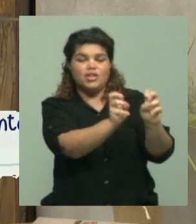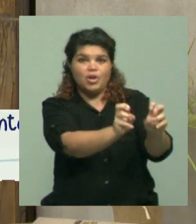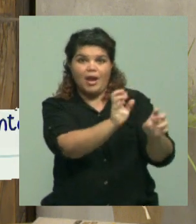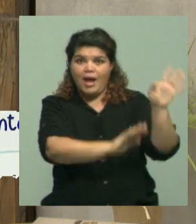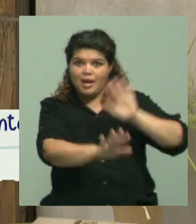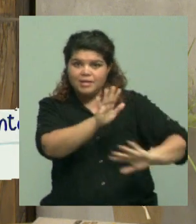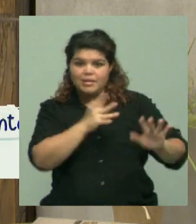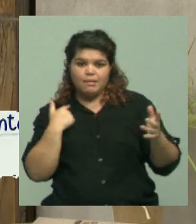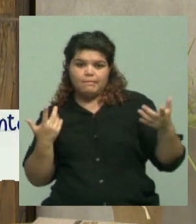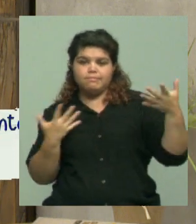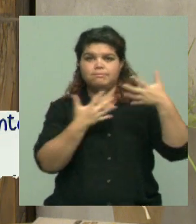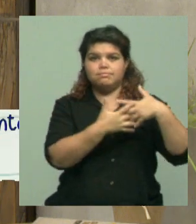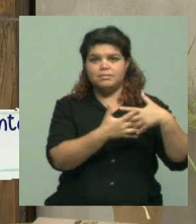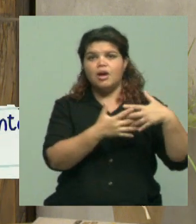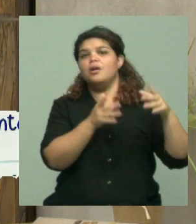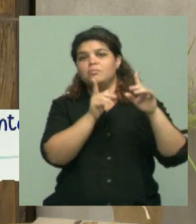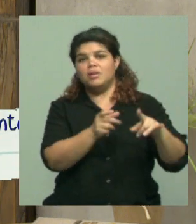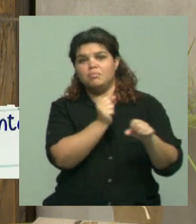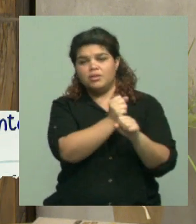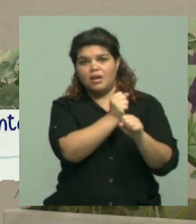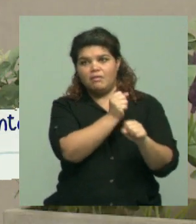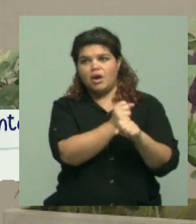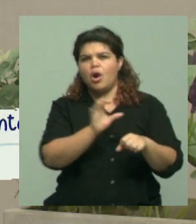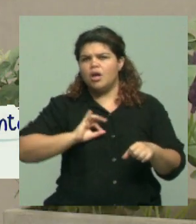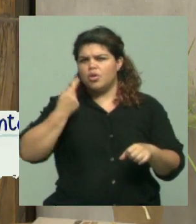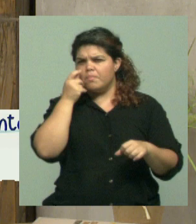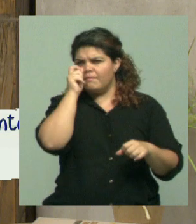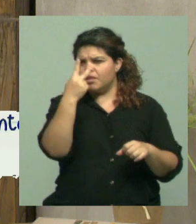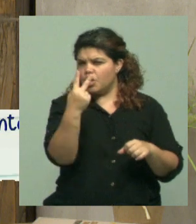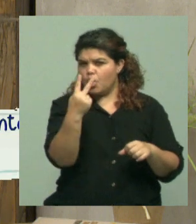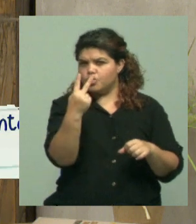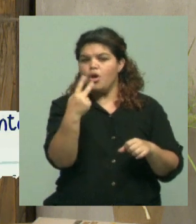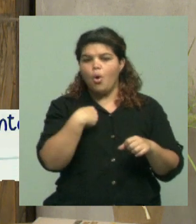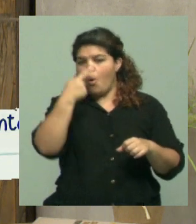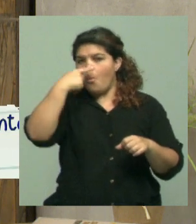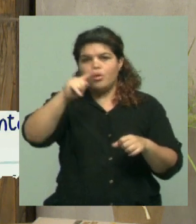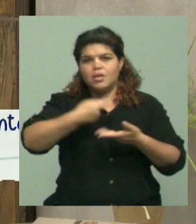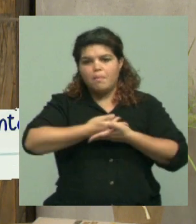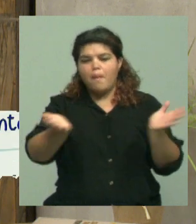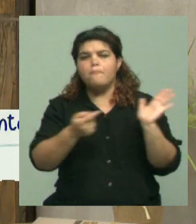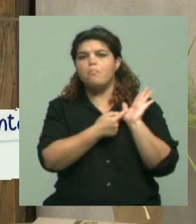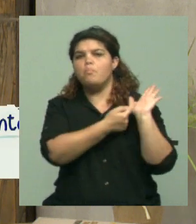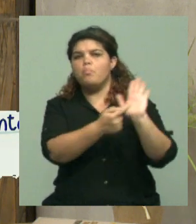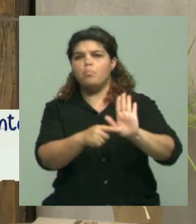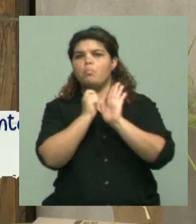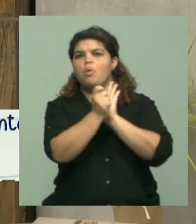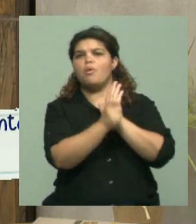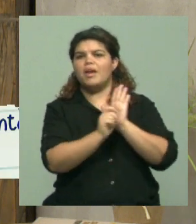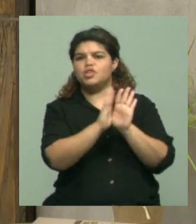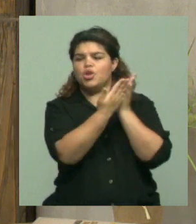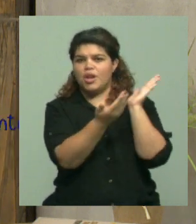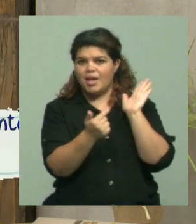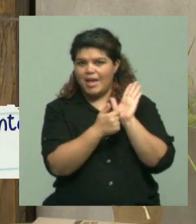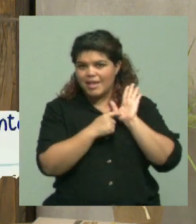aportes con estas publicaciones que estuvieron a partir del año 2022, fue la última que tuvimos publicada en Frontiers.